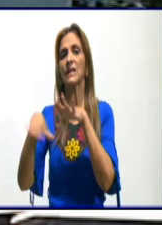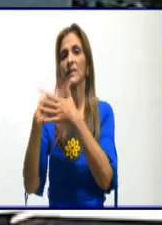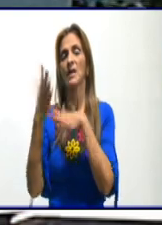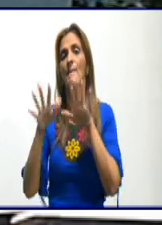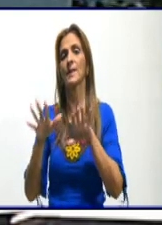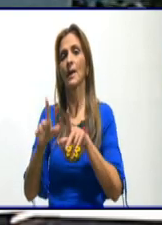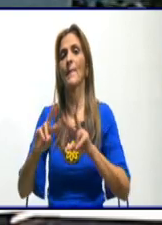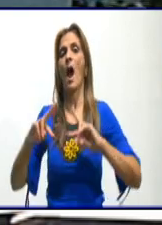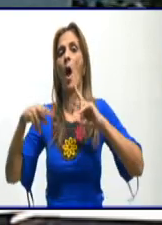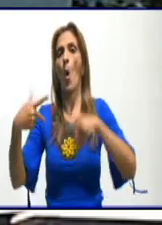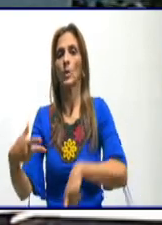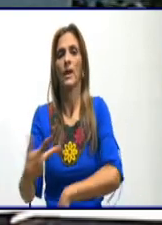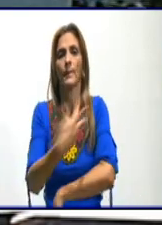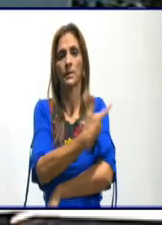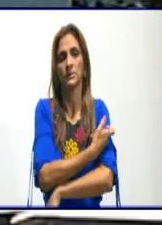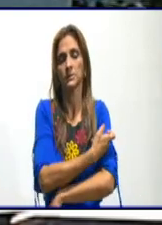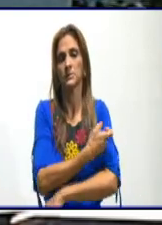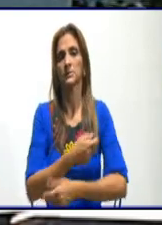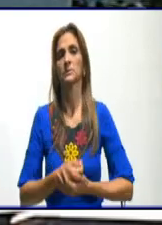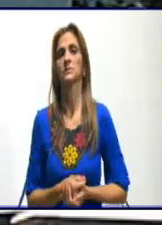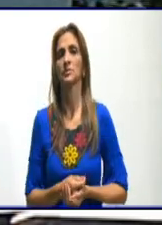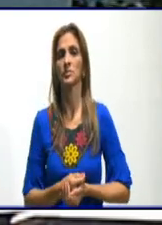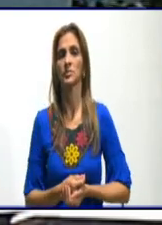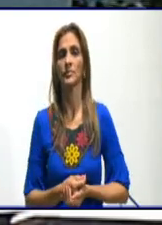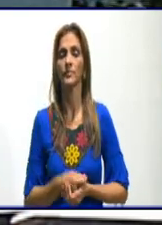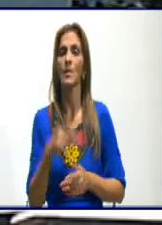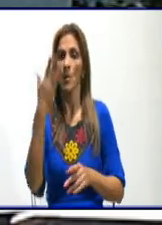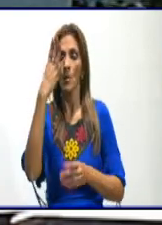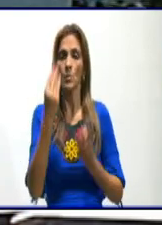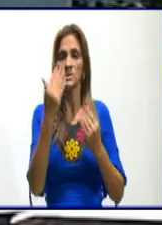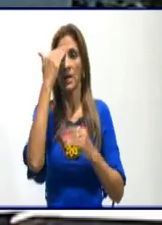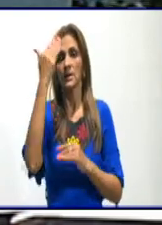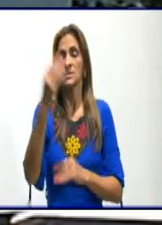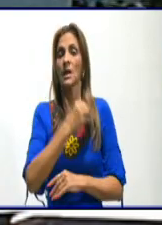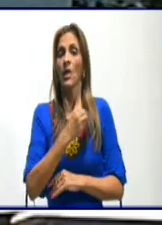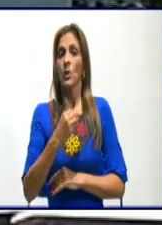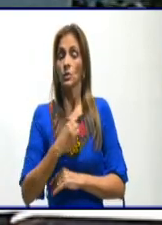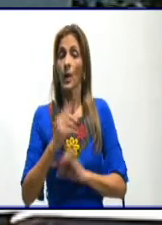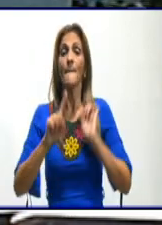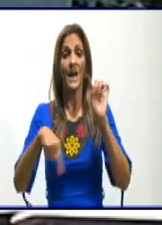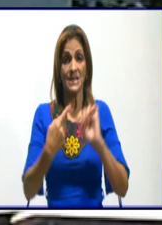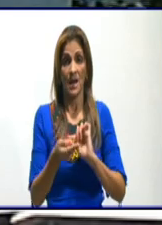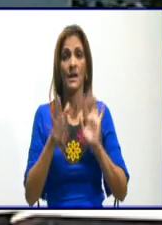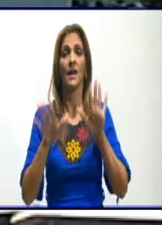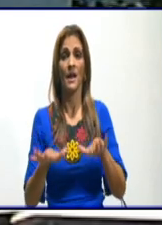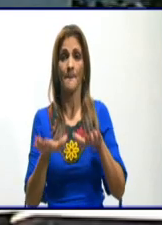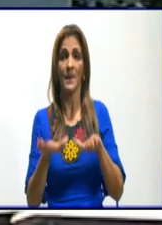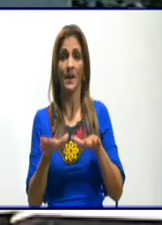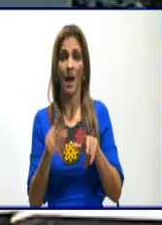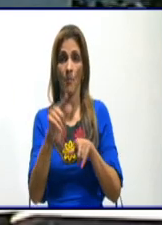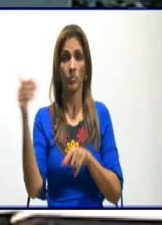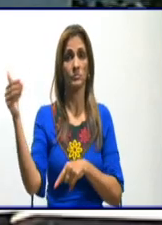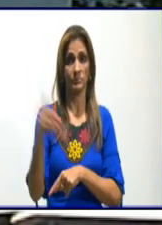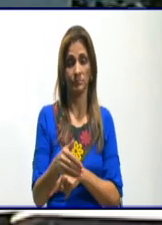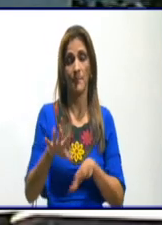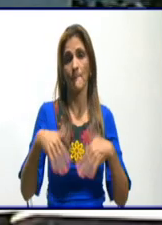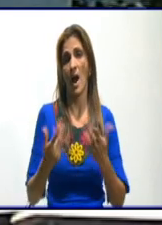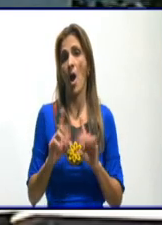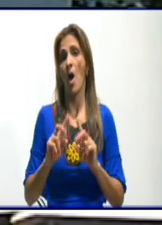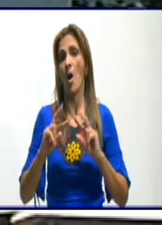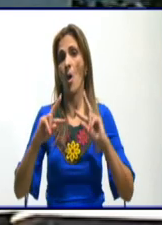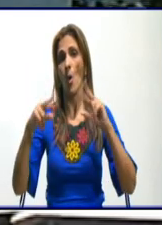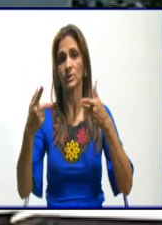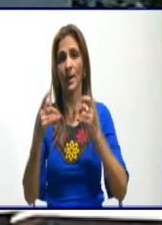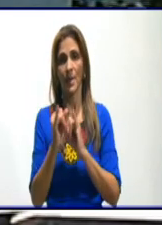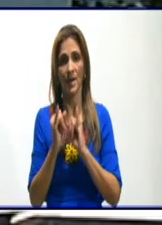de ofrecernos a nuestro espacio, el panel informativo. Por supuesto, lo vamos a estar esperando mañana en cada emisión de nuestro espacio.